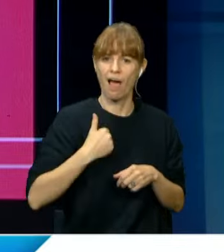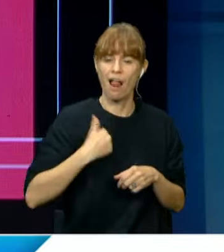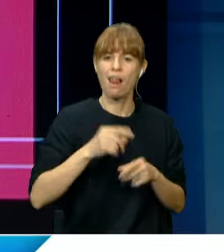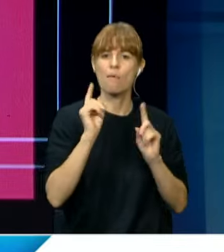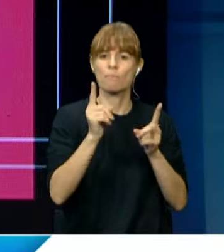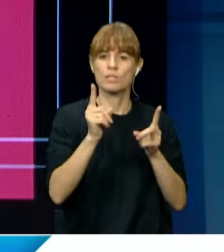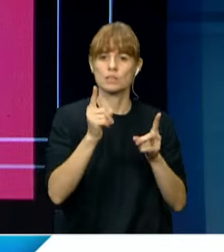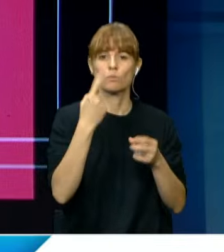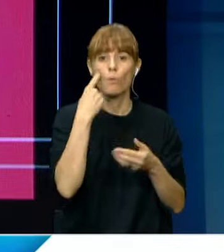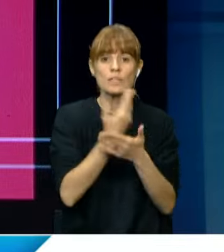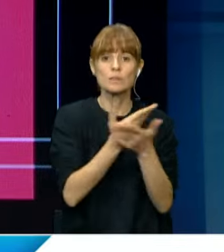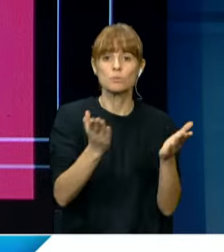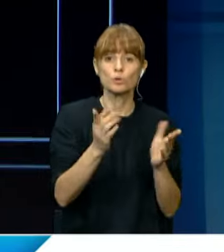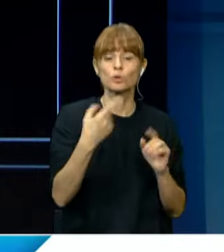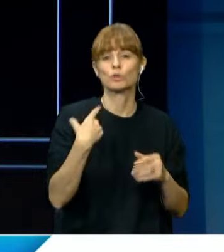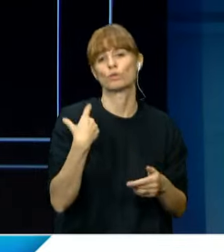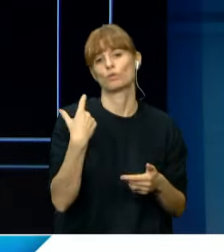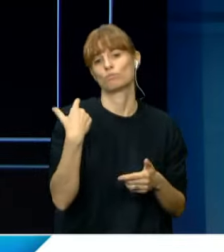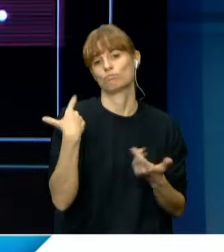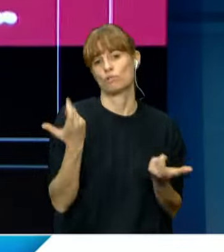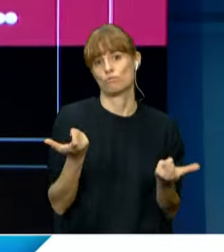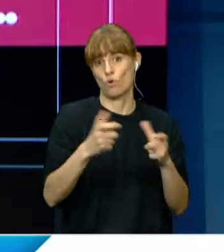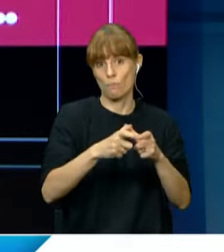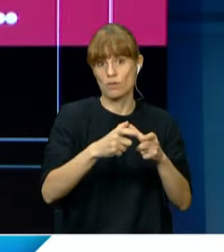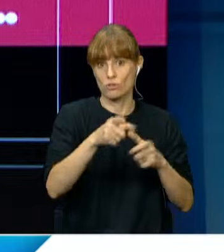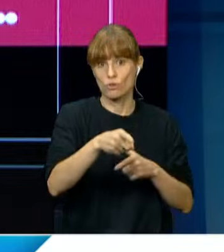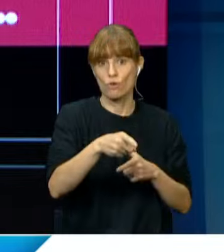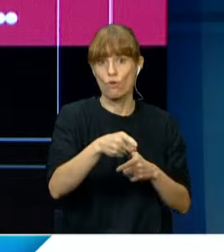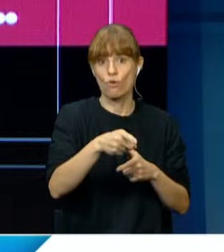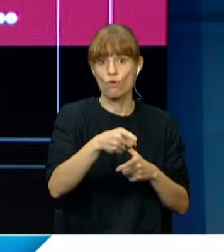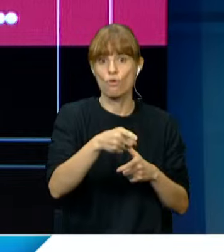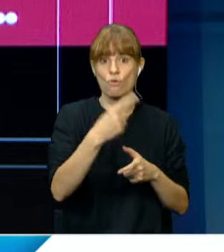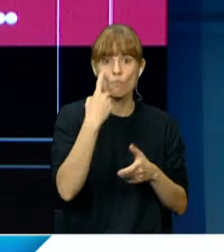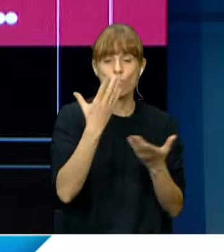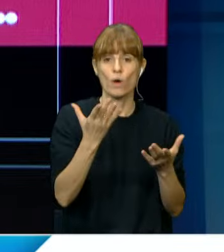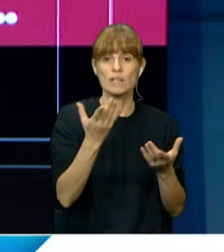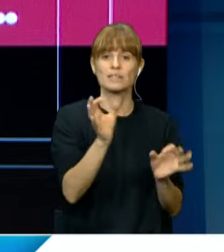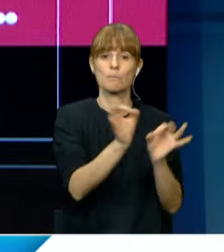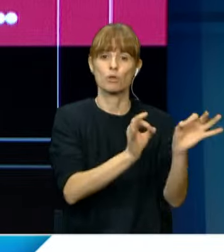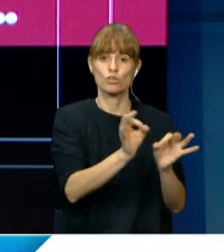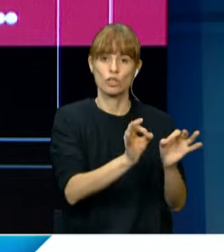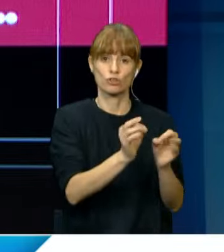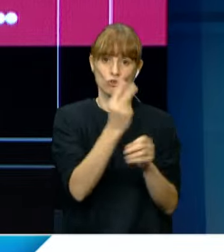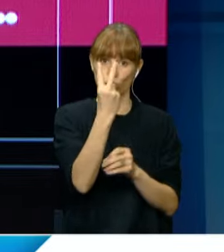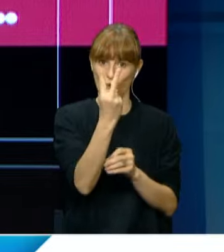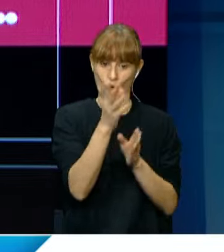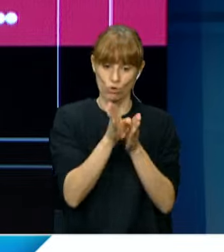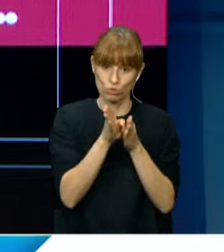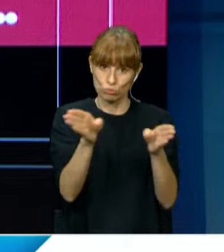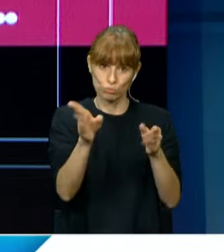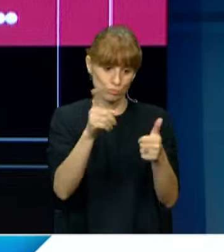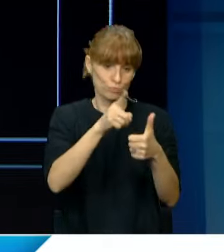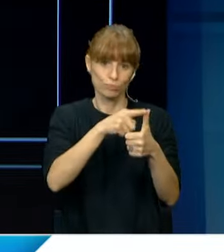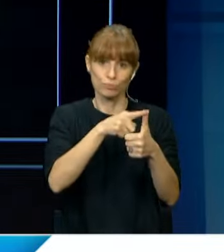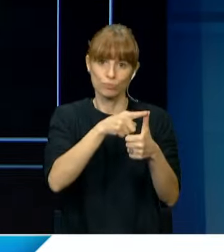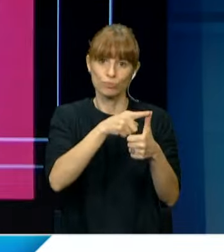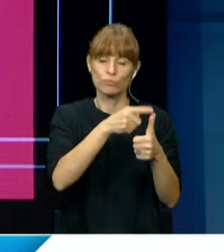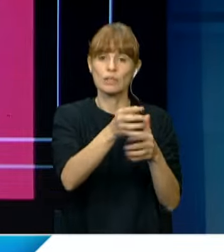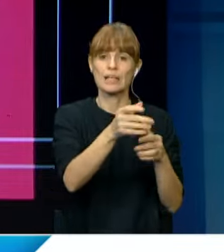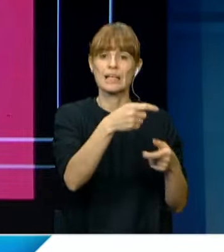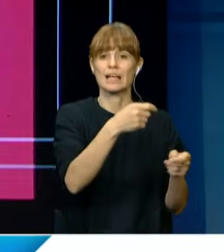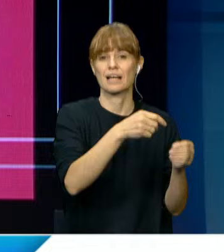exposición ante un plenario de comisiones, el proyecto aborda dos aspectos principales. La